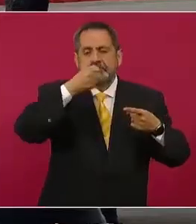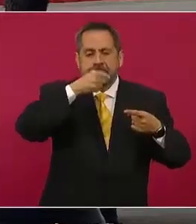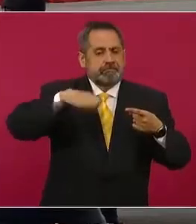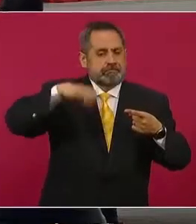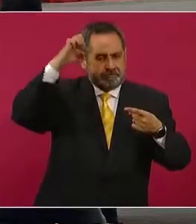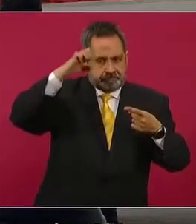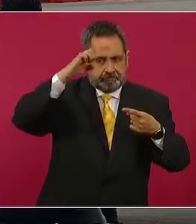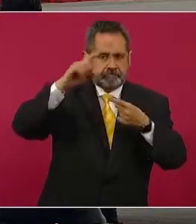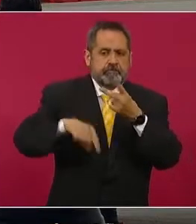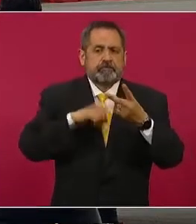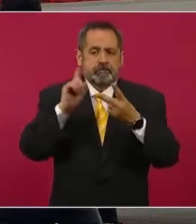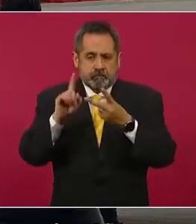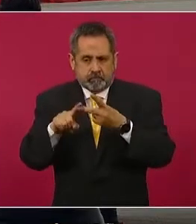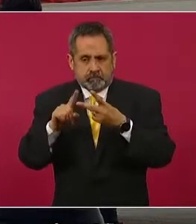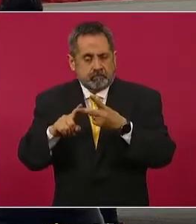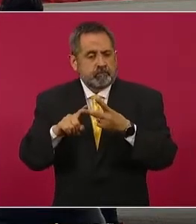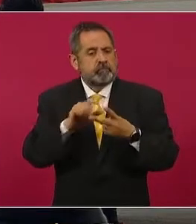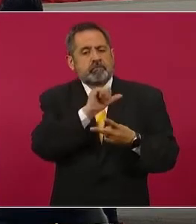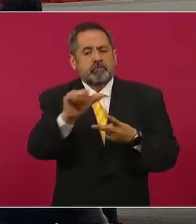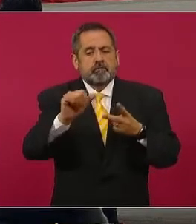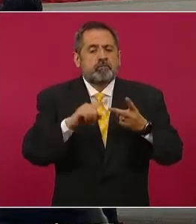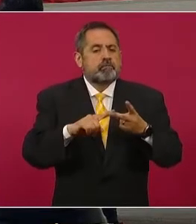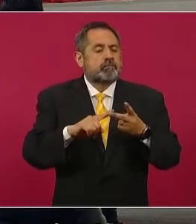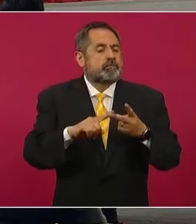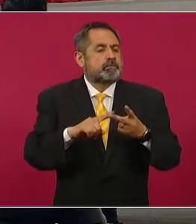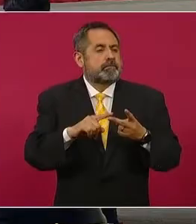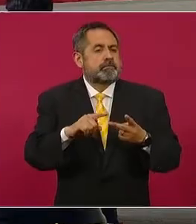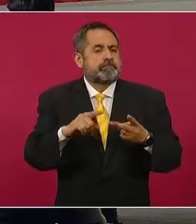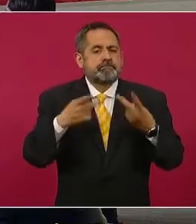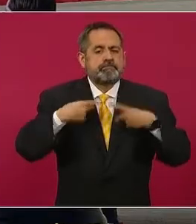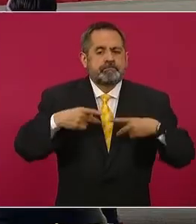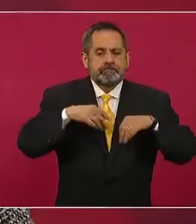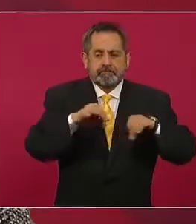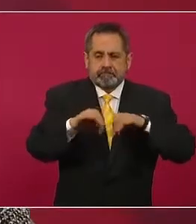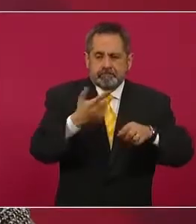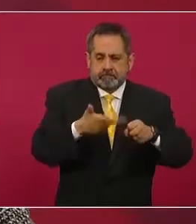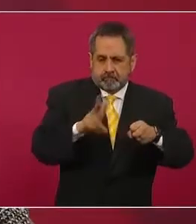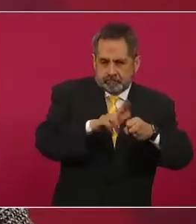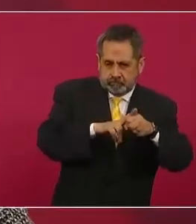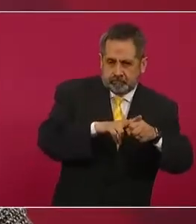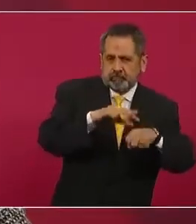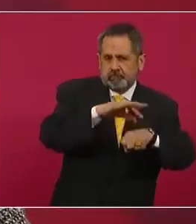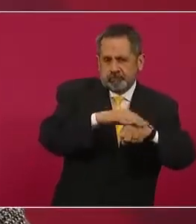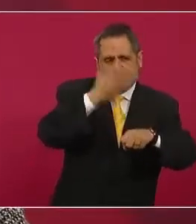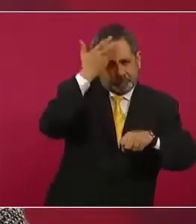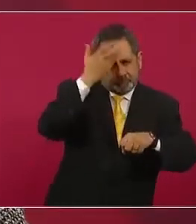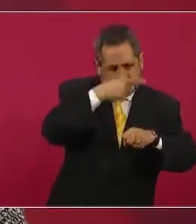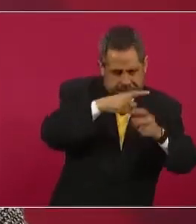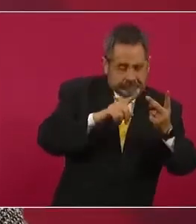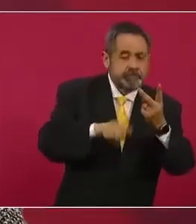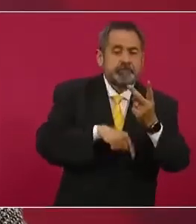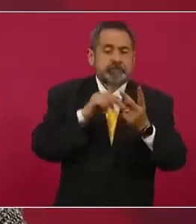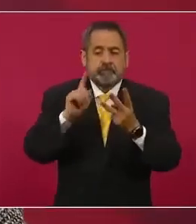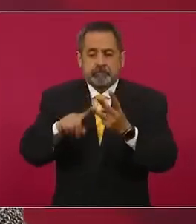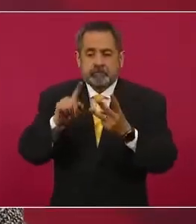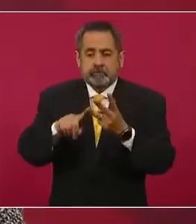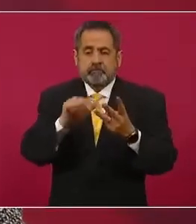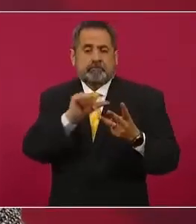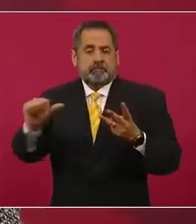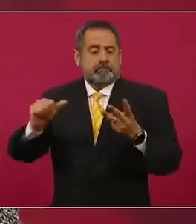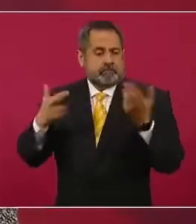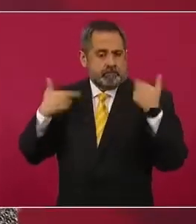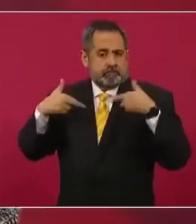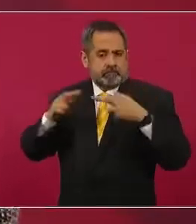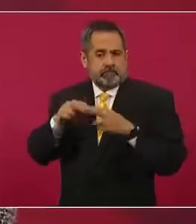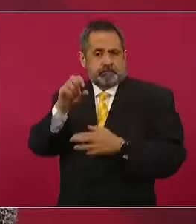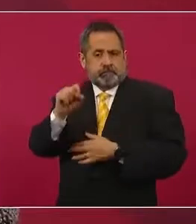mayores, el segundo fue el sector de salud y el tercero es el sector educativo, en donde se da muestra de la